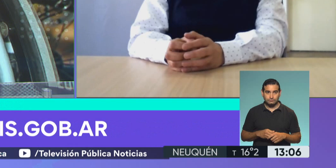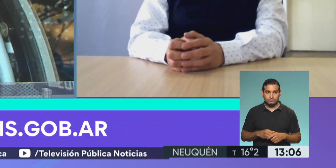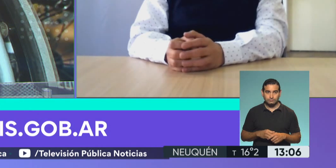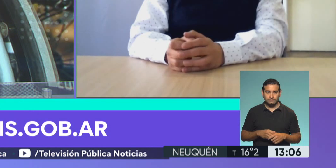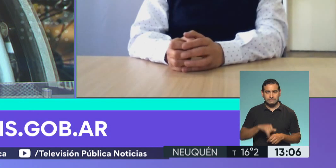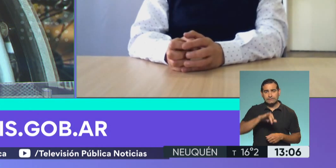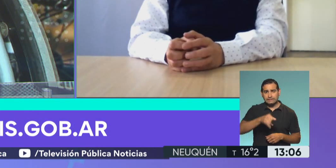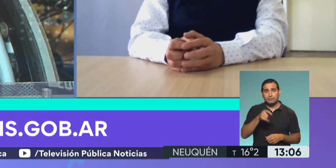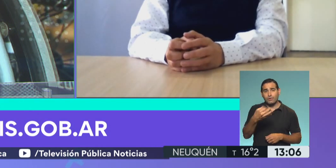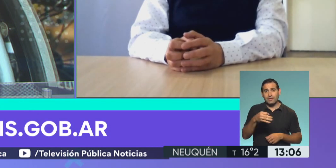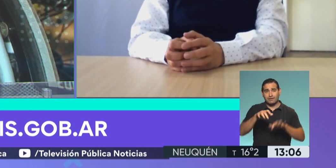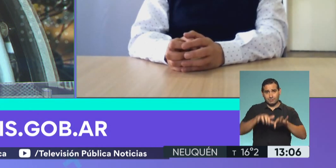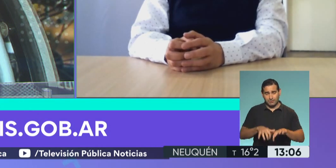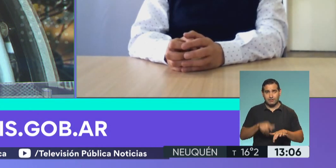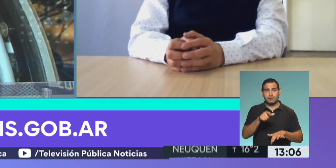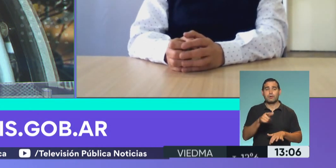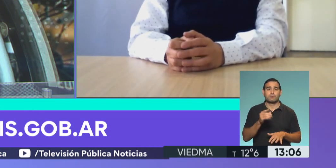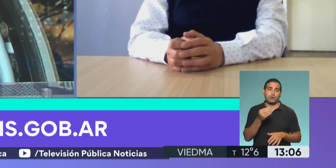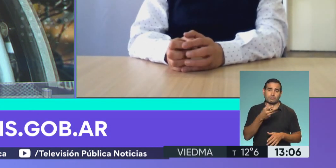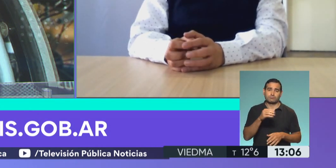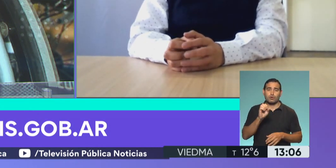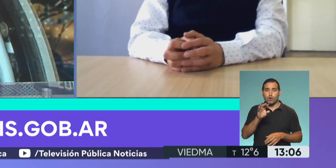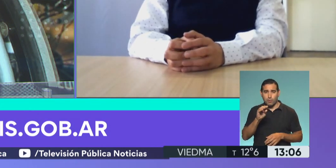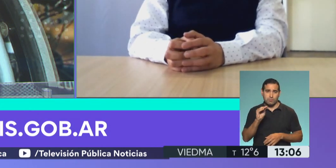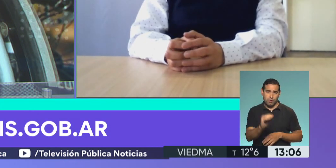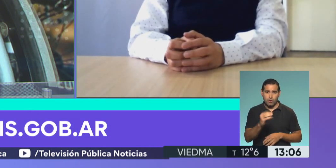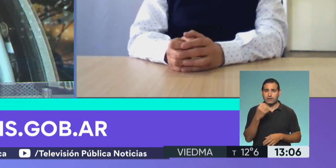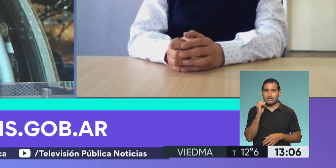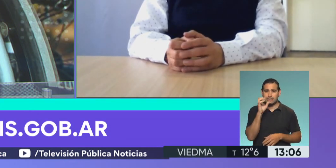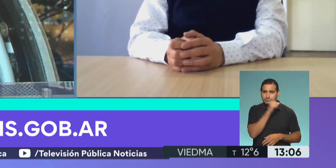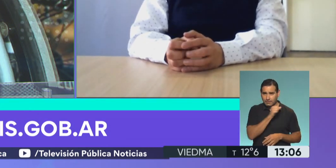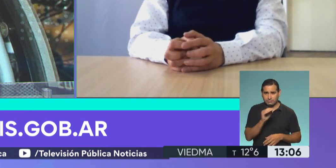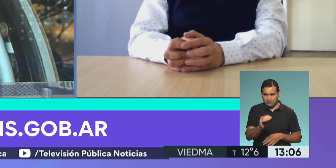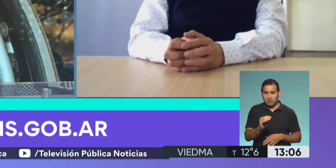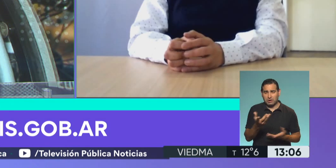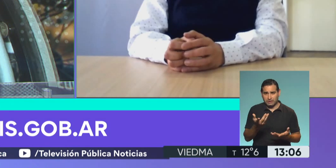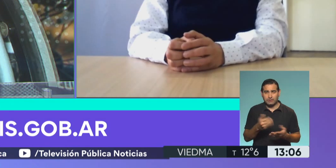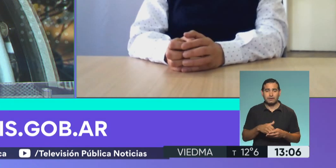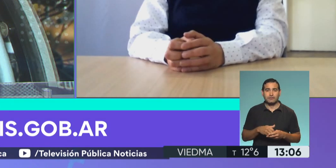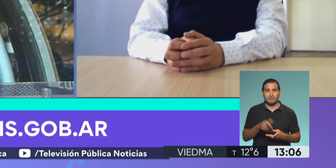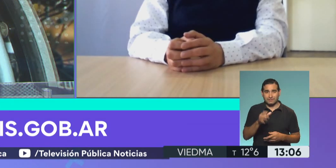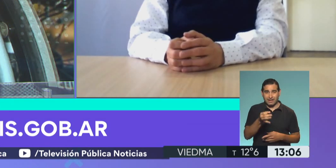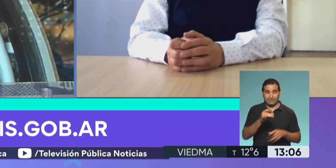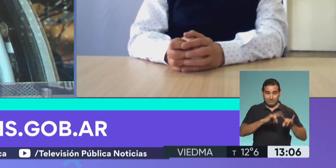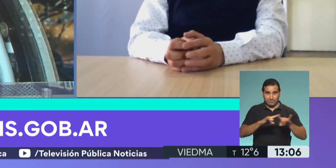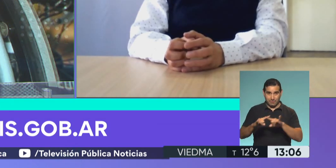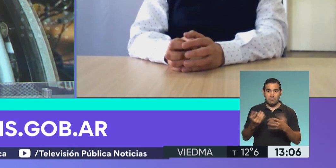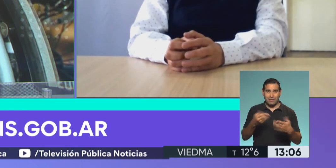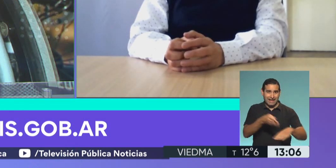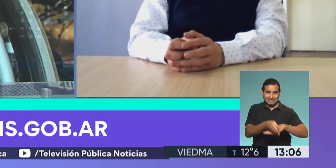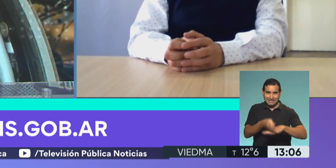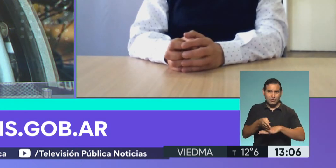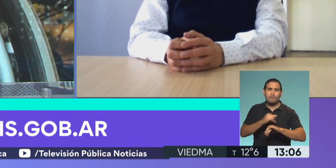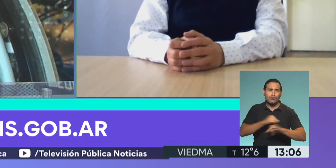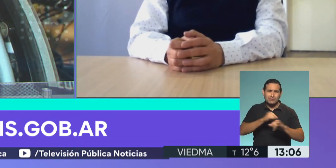Sí, hay que registrarse, hay sacar un perfil a través de Mi Argentina. Ustedes saben que esta plataforma permite el acceso a